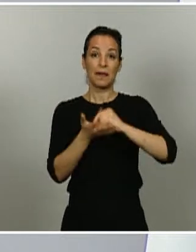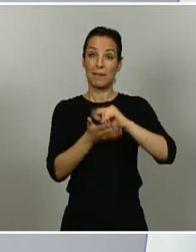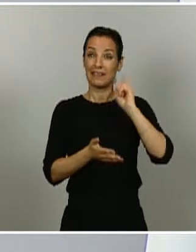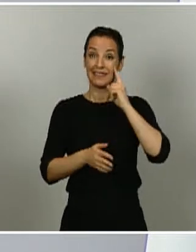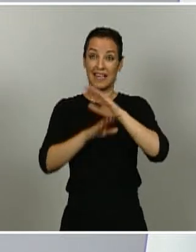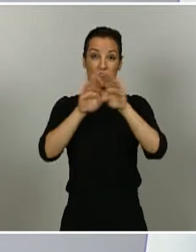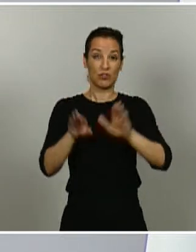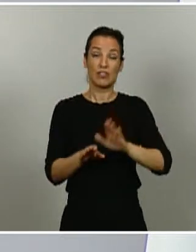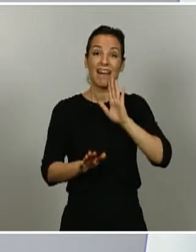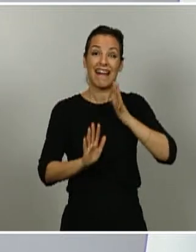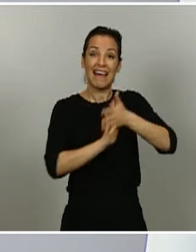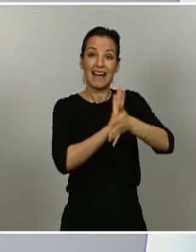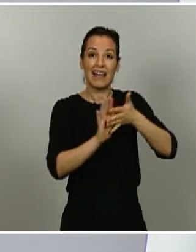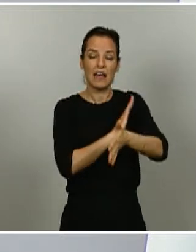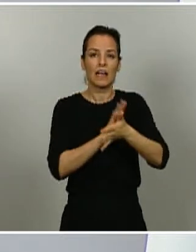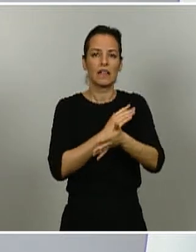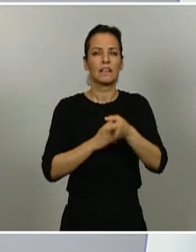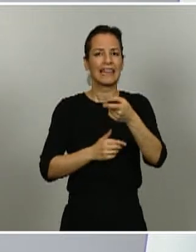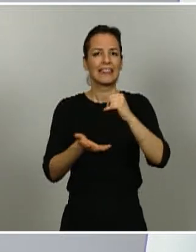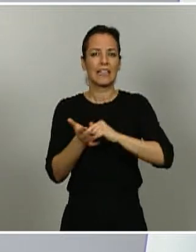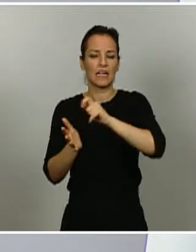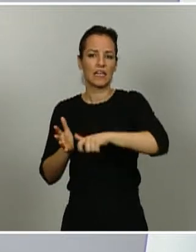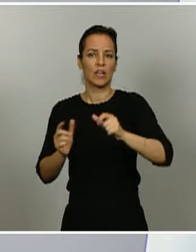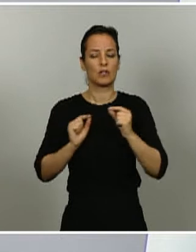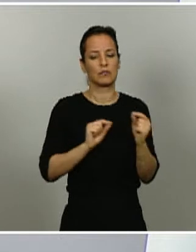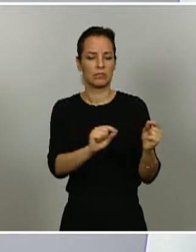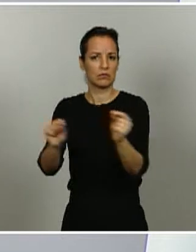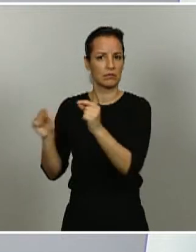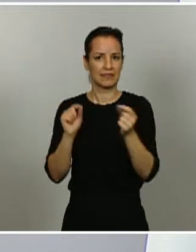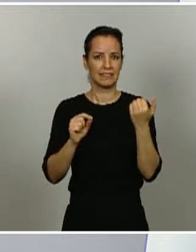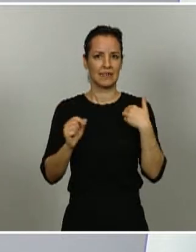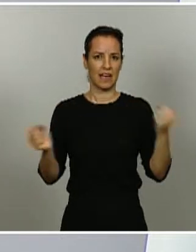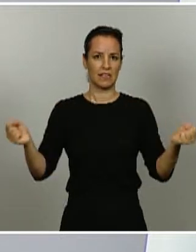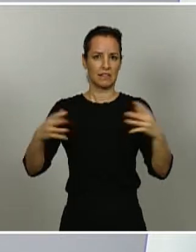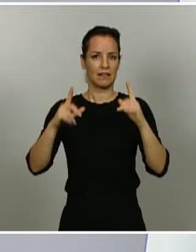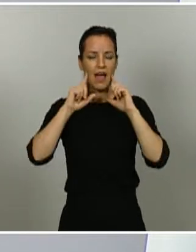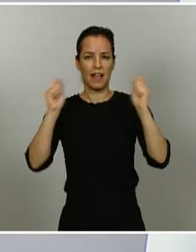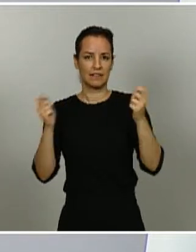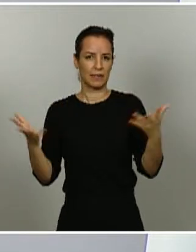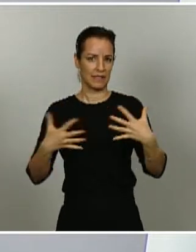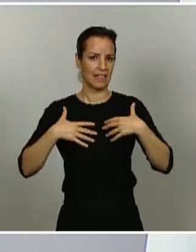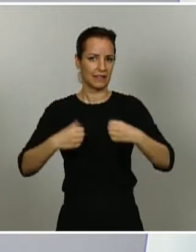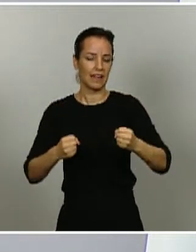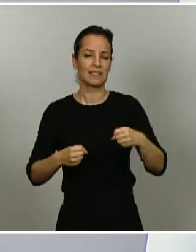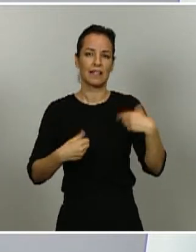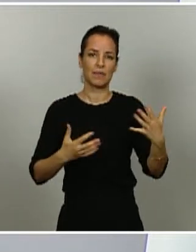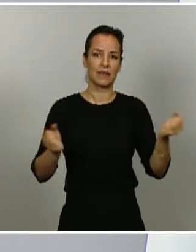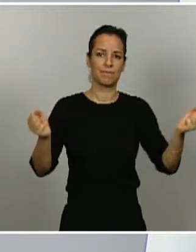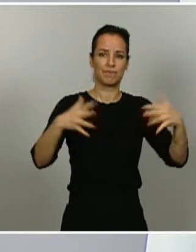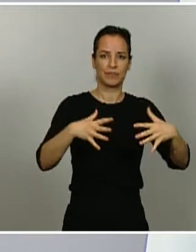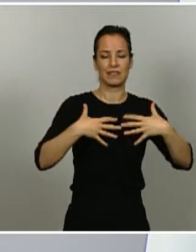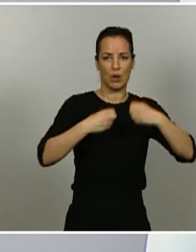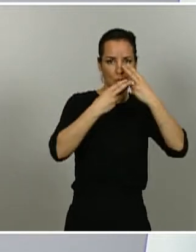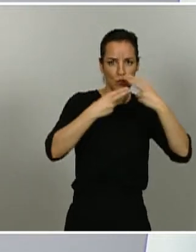discutido técnicamente en el seno de la ponencia de alertas y emergencias sanitarias en el seno de la ponencia de salud pública y que fue aprobado